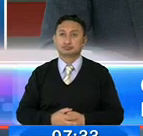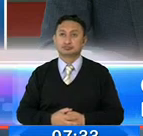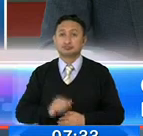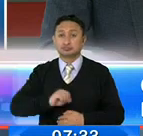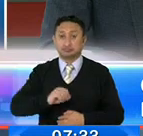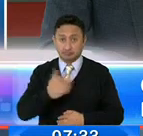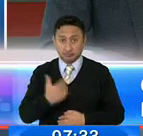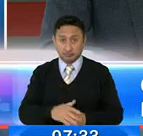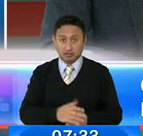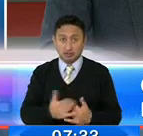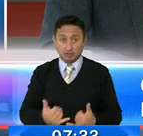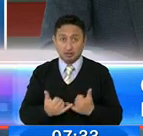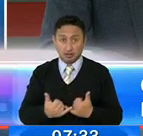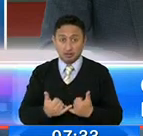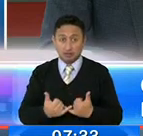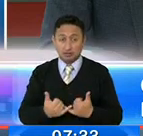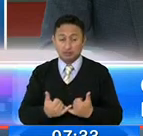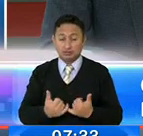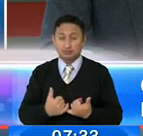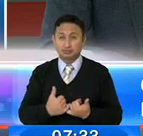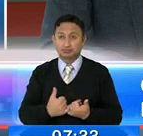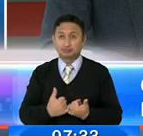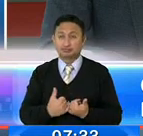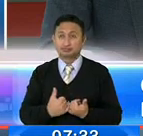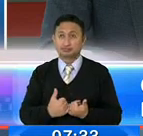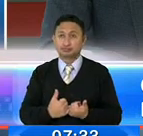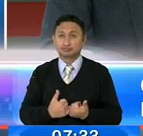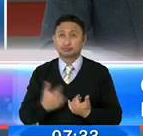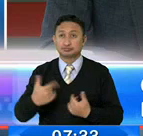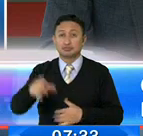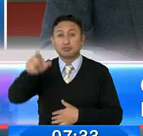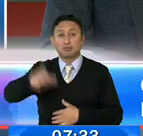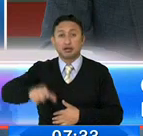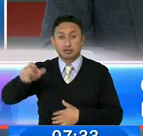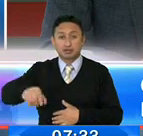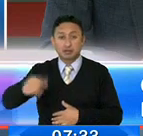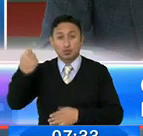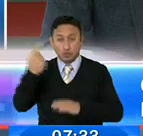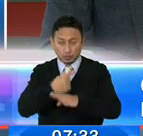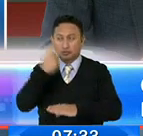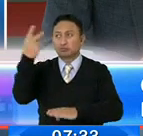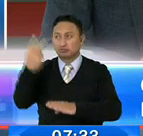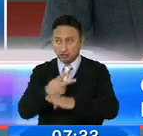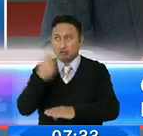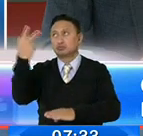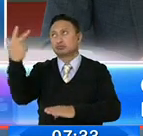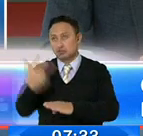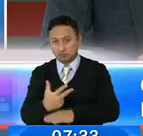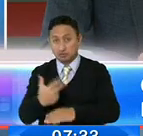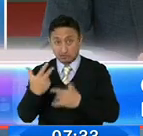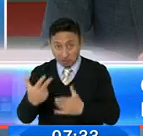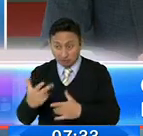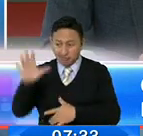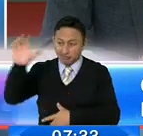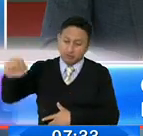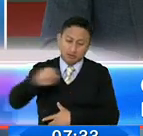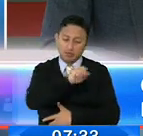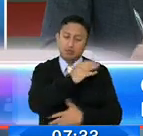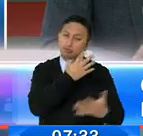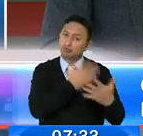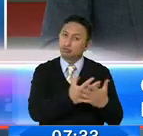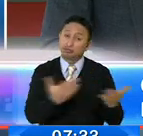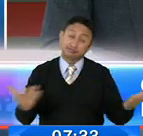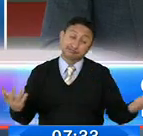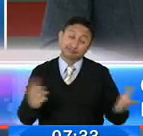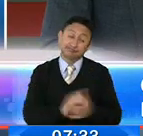estamos tratando de ya ver estas personas que ya reinciden dos, tres veces, y poder ya llegar a ese